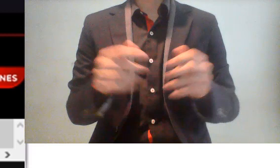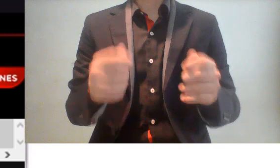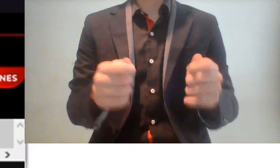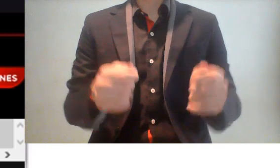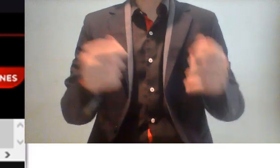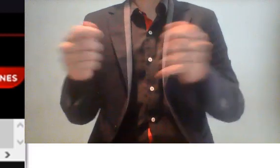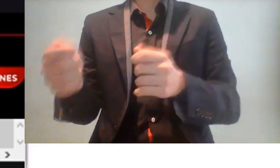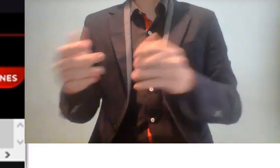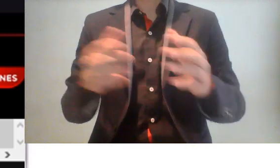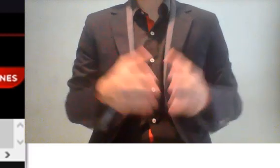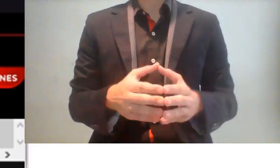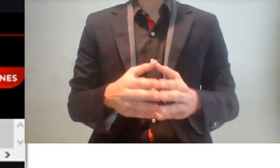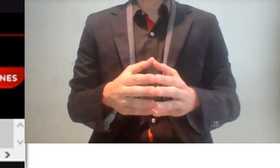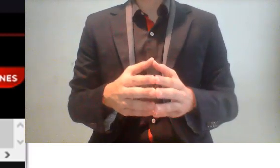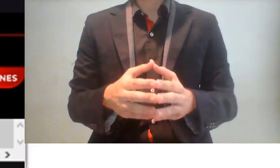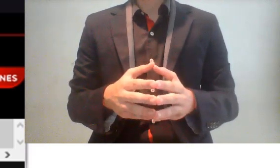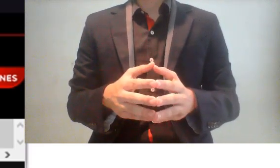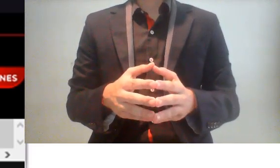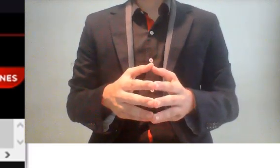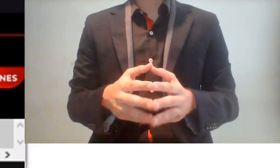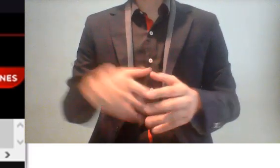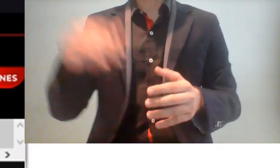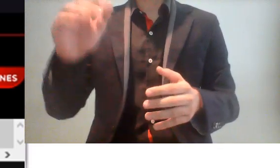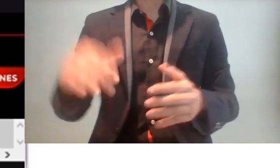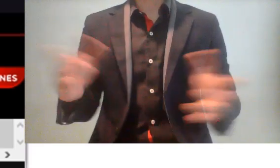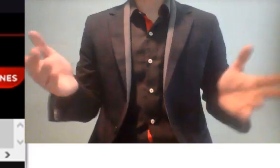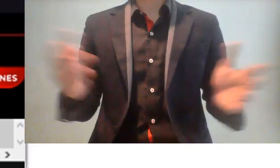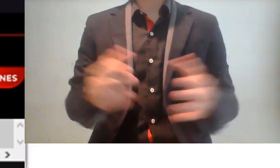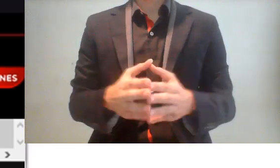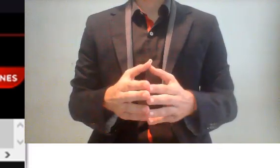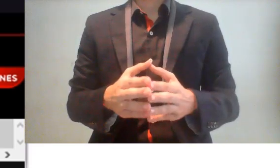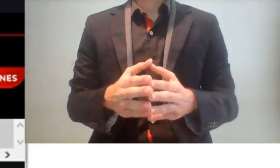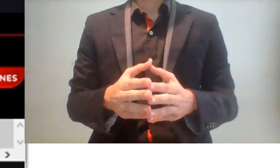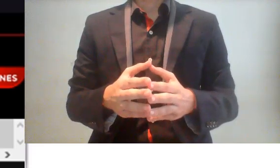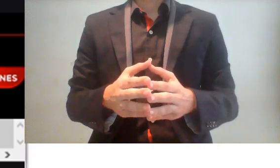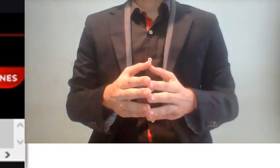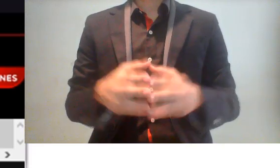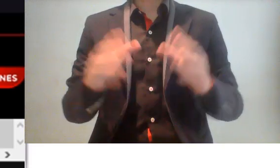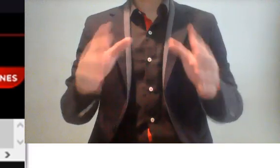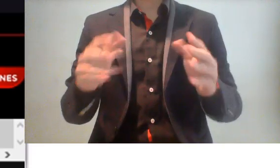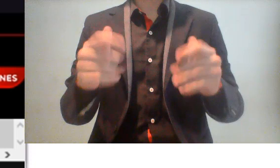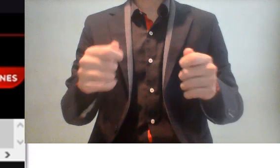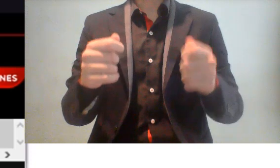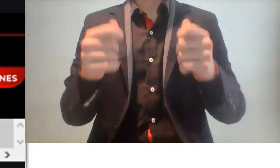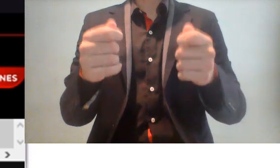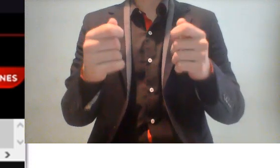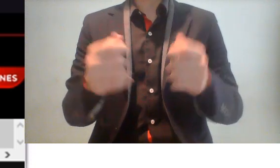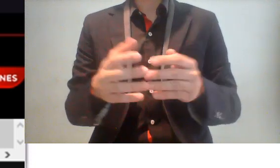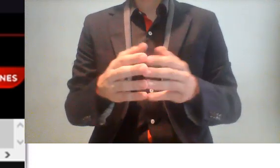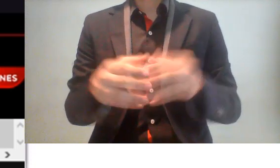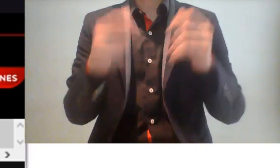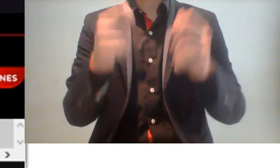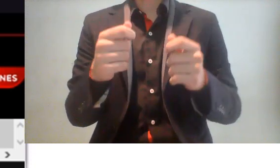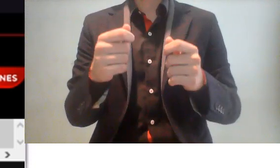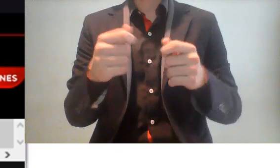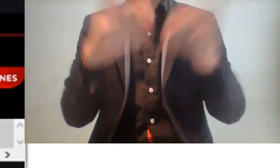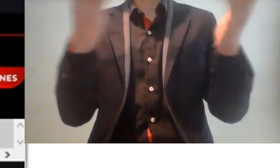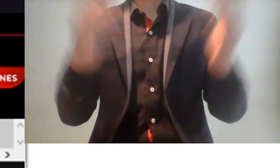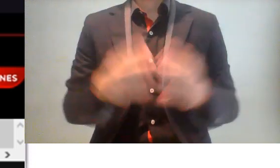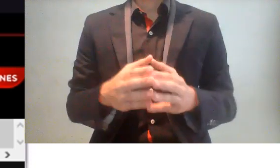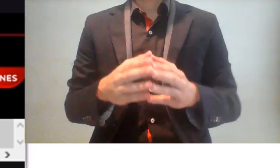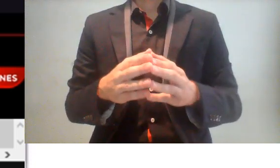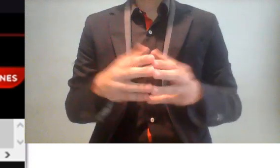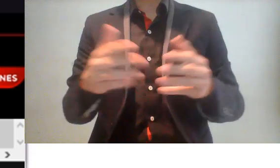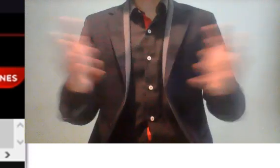de sentir empatía por el resto de los mexicanos que están abajo de la clase media. Y solamente sienten empatía por la clase